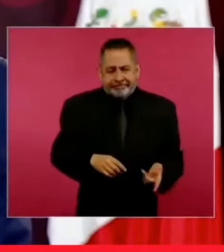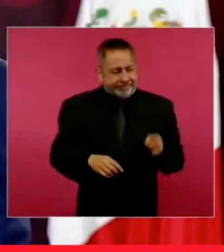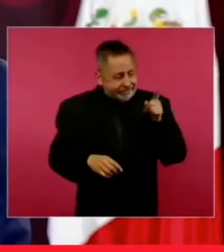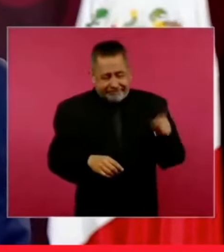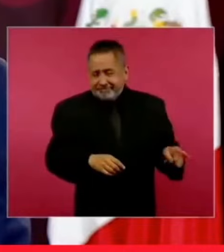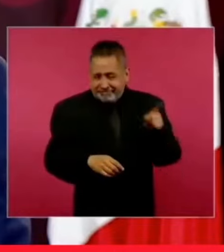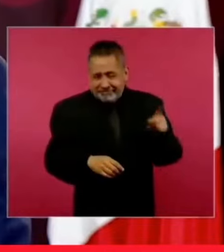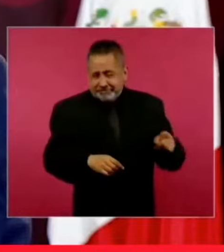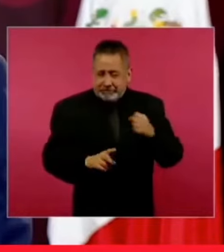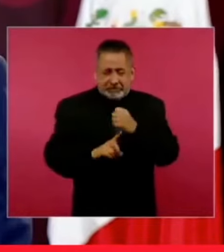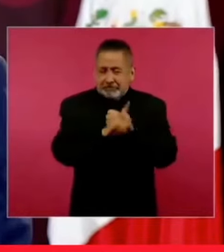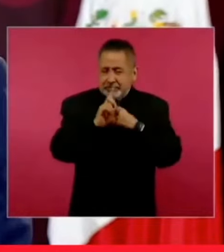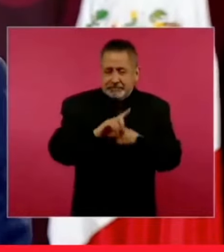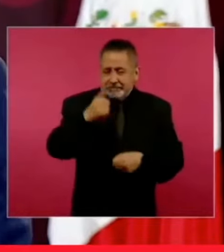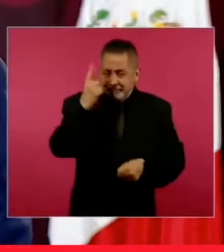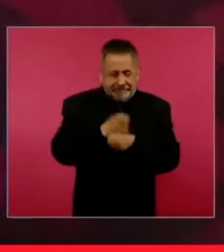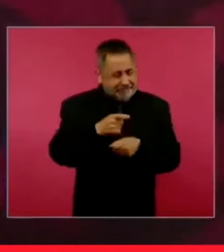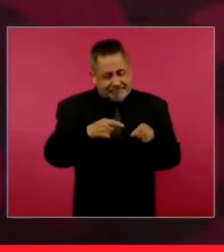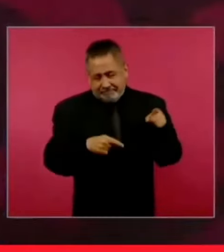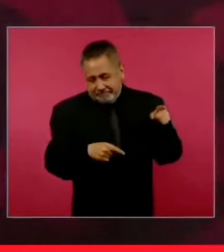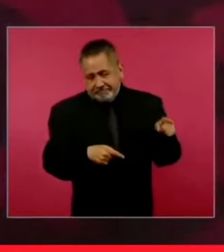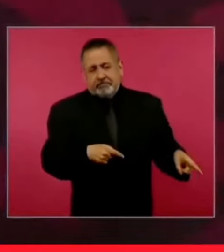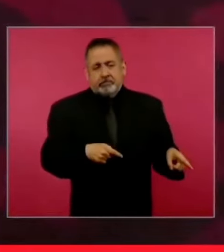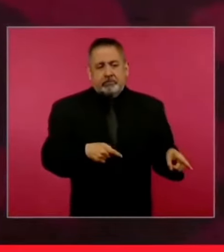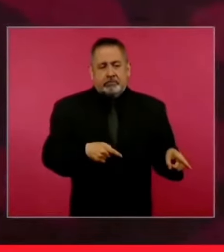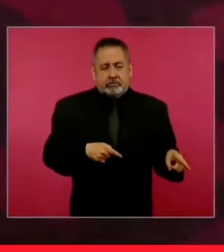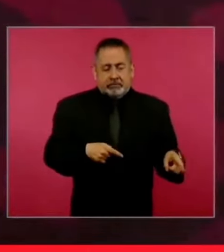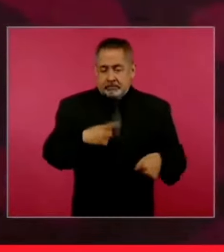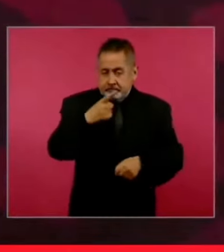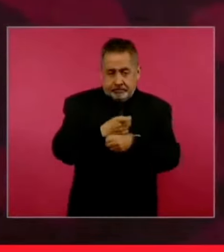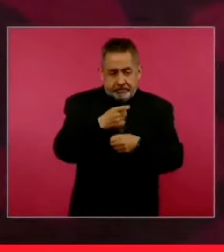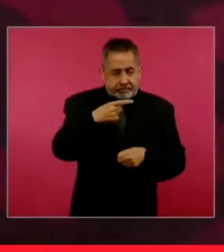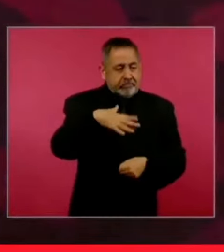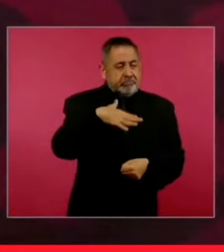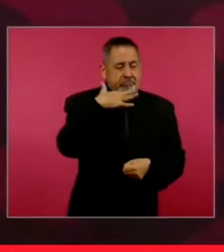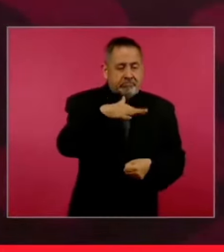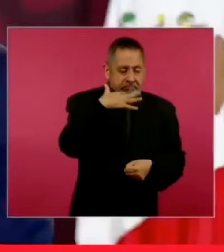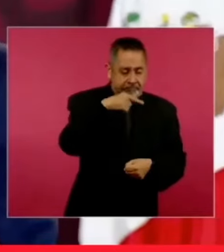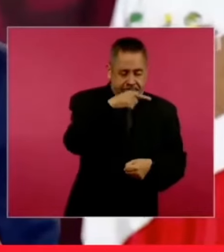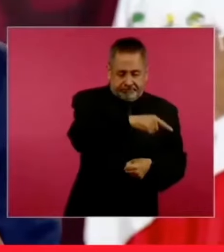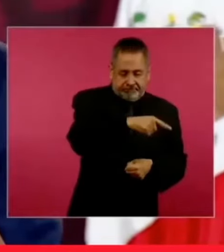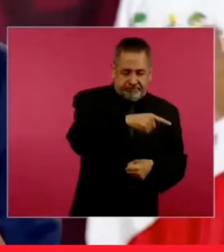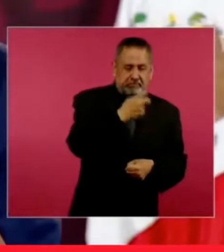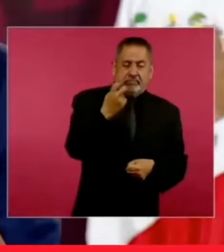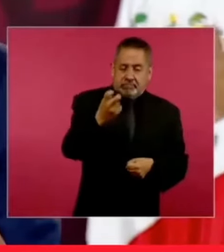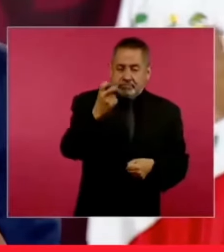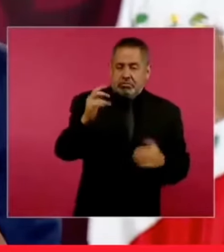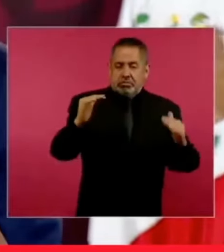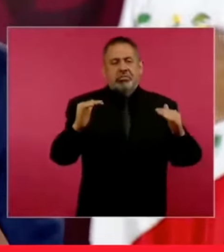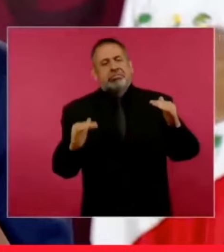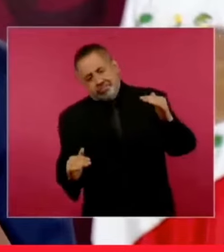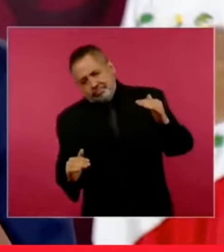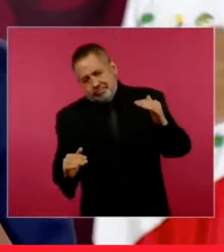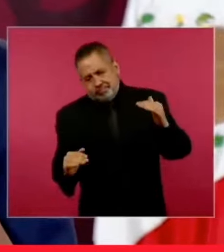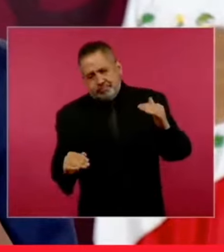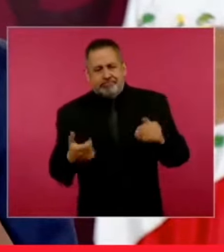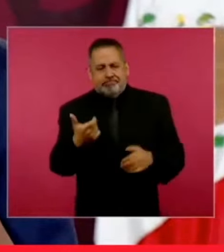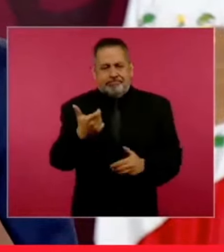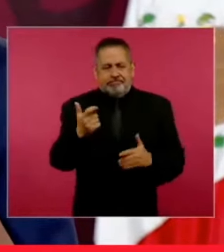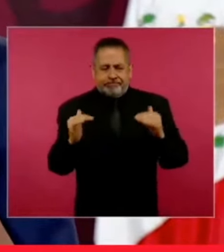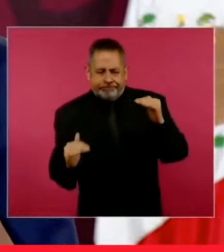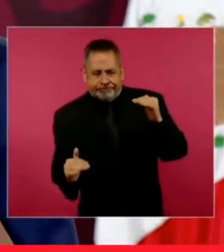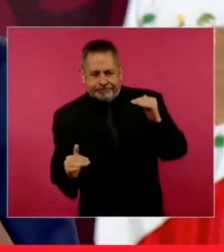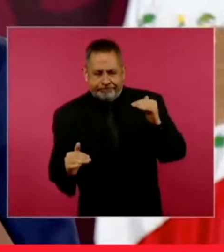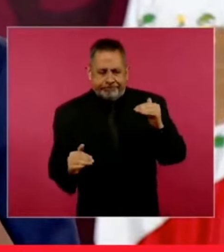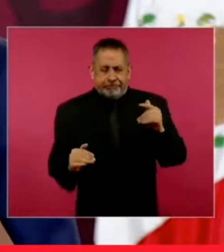causa principal, la causa principal de la desigualdad económica, de